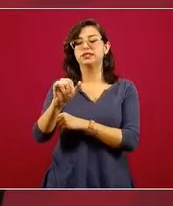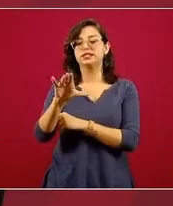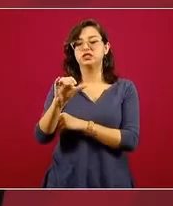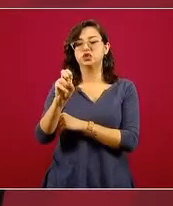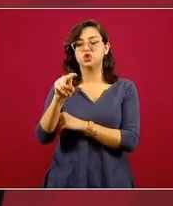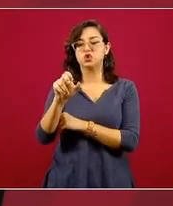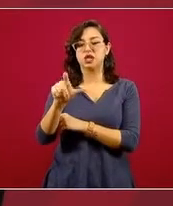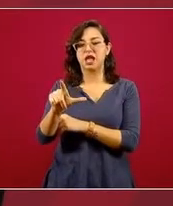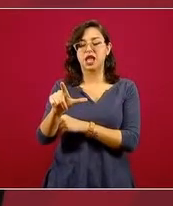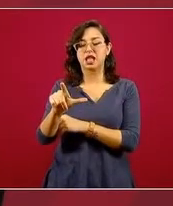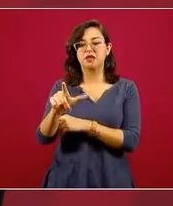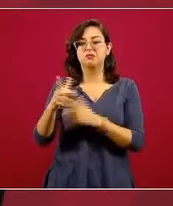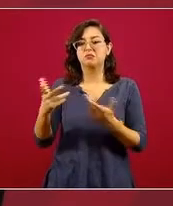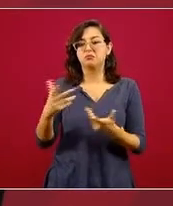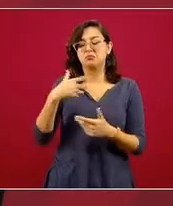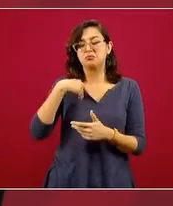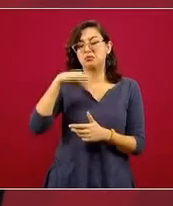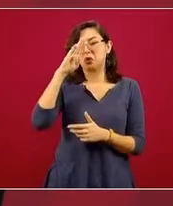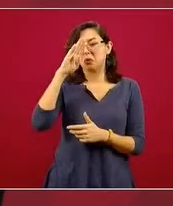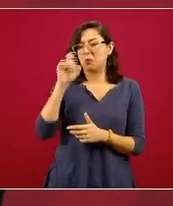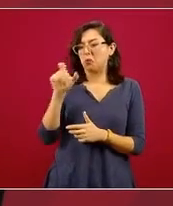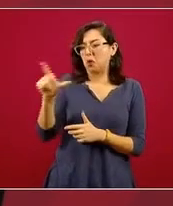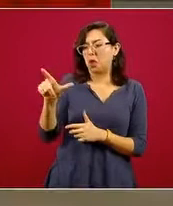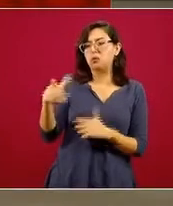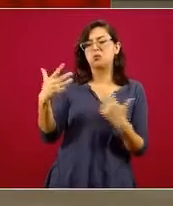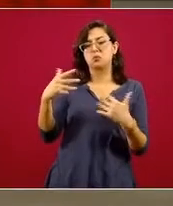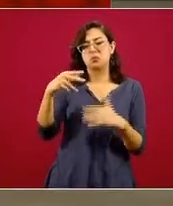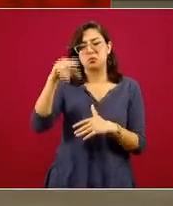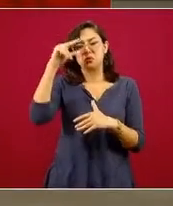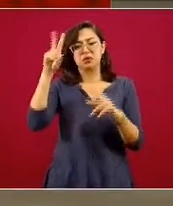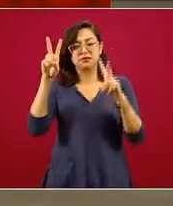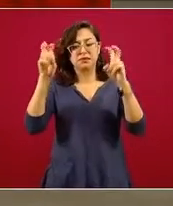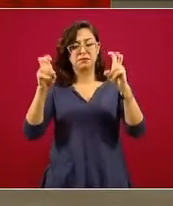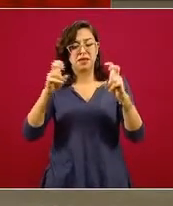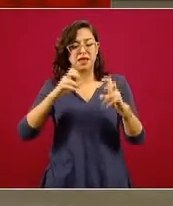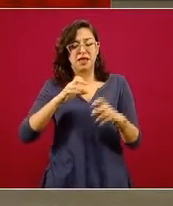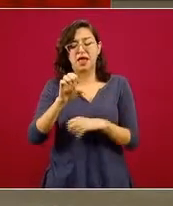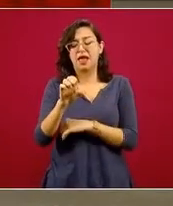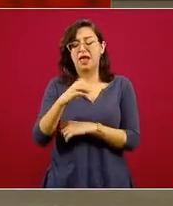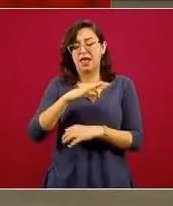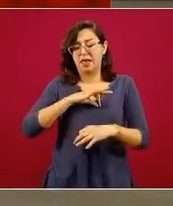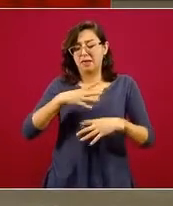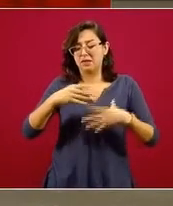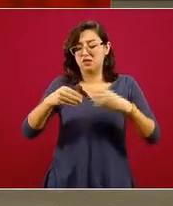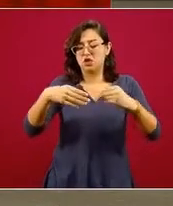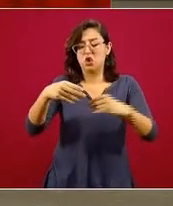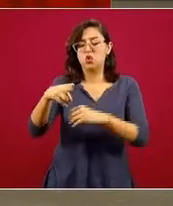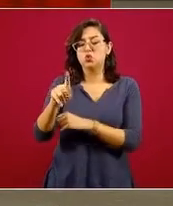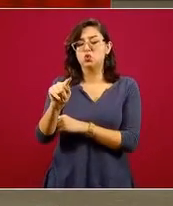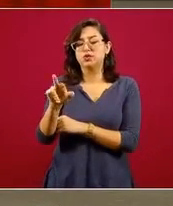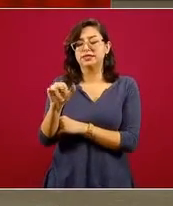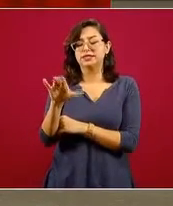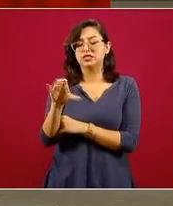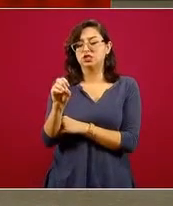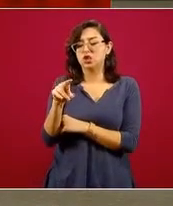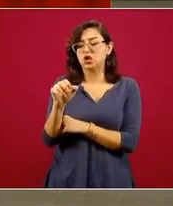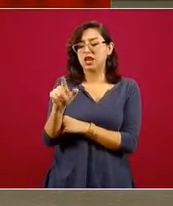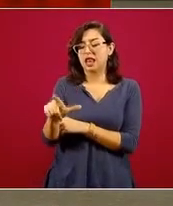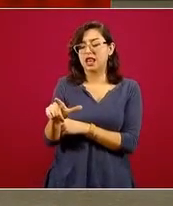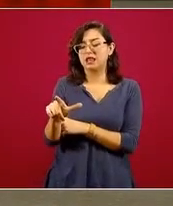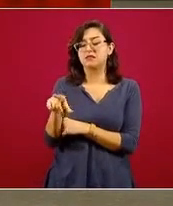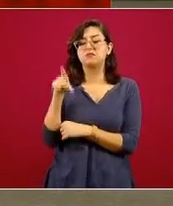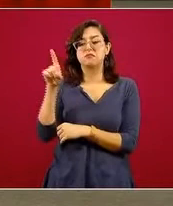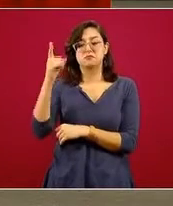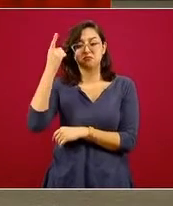es una persona, pienso, muy destacada en el campo de la epidemiología nutricional y a una muy joven edad él